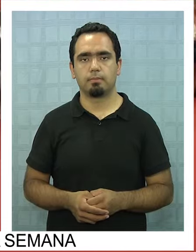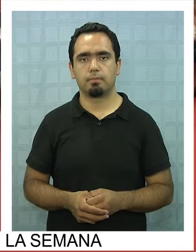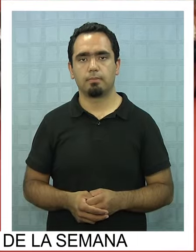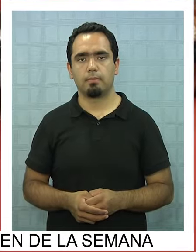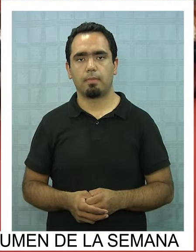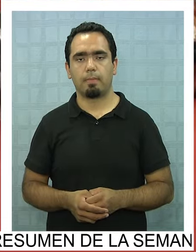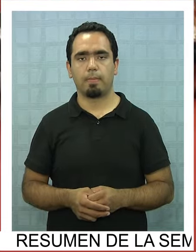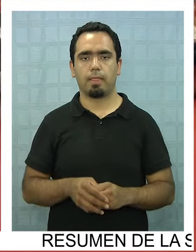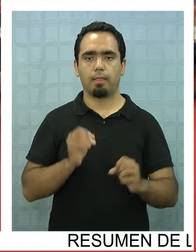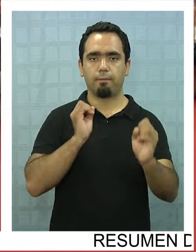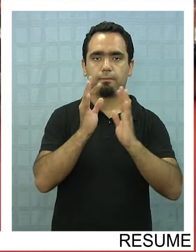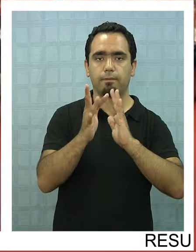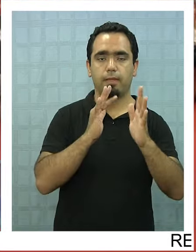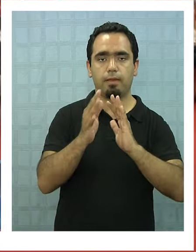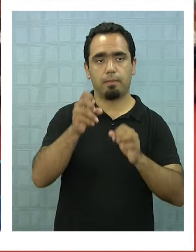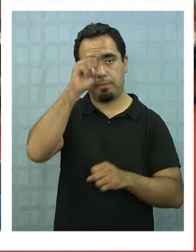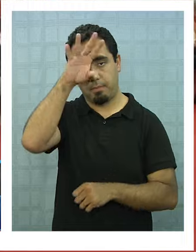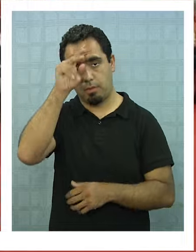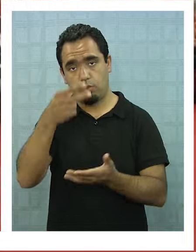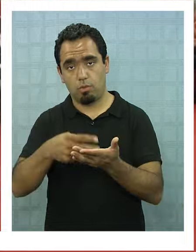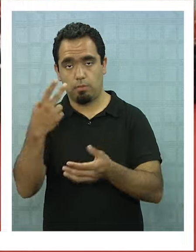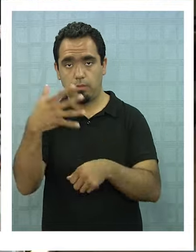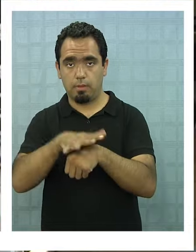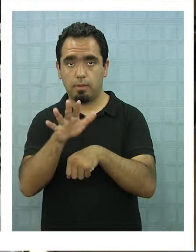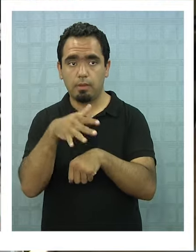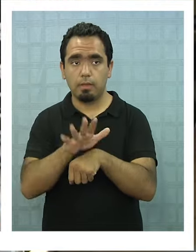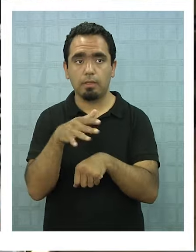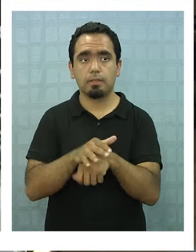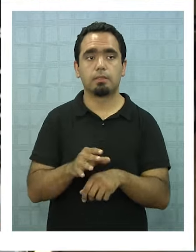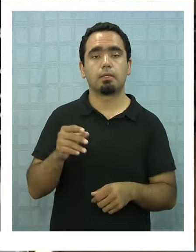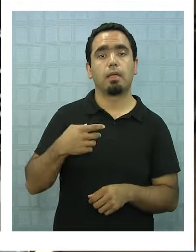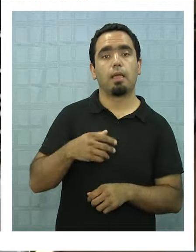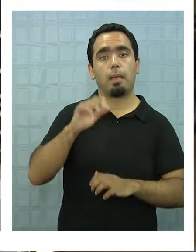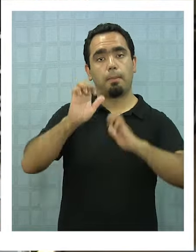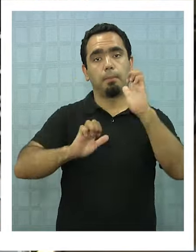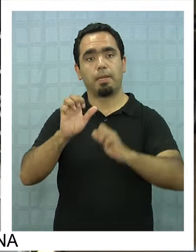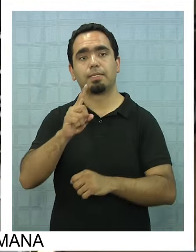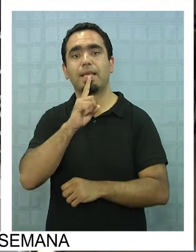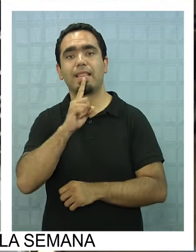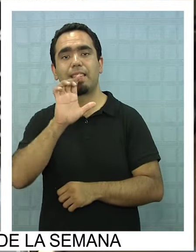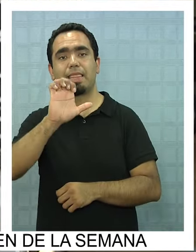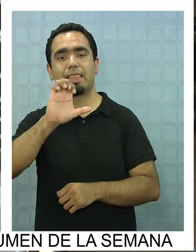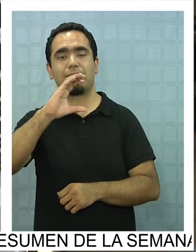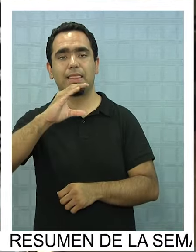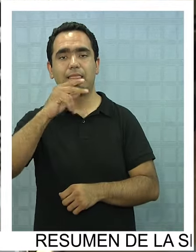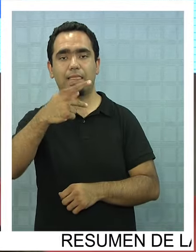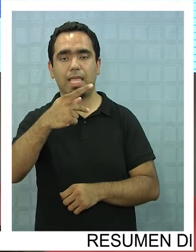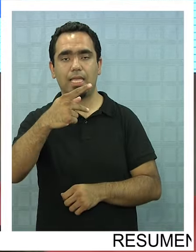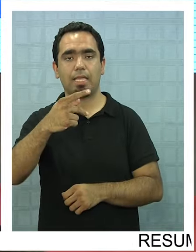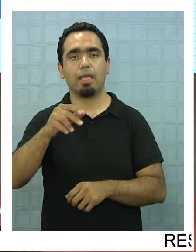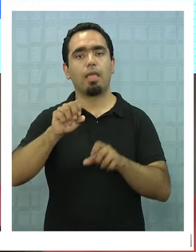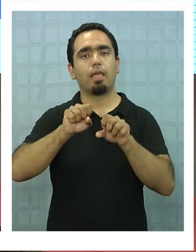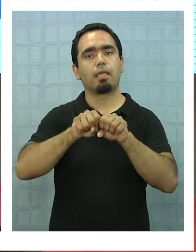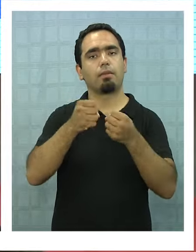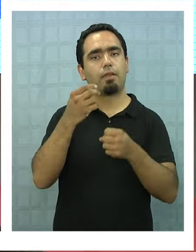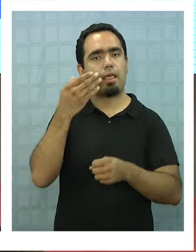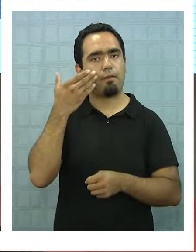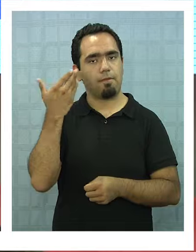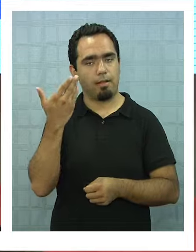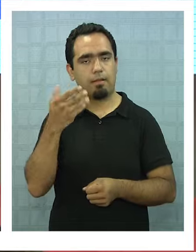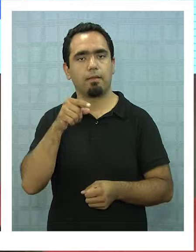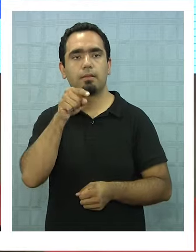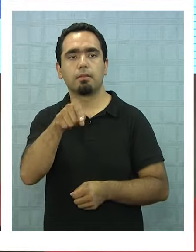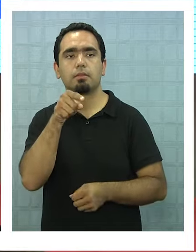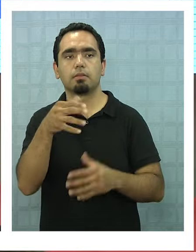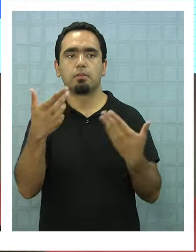En el marco de la Expo Minera 2015, la empresa TEC Quebrada Blanca dio a conocer un nuevo proyecto que ampliaría la vida